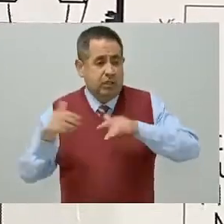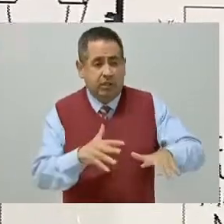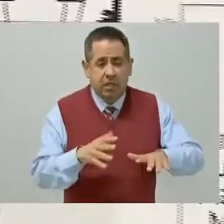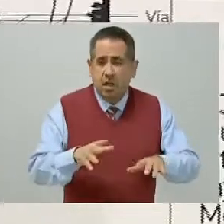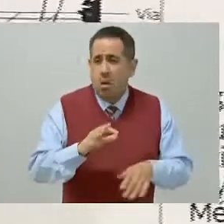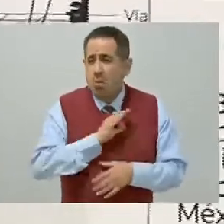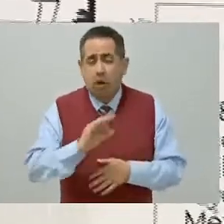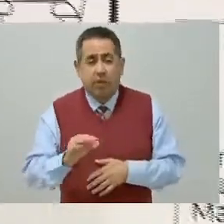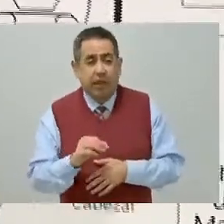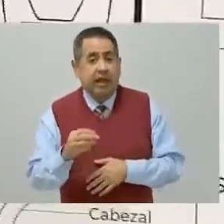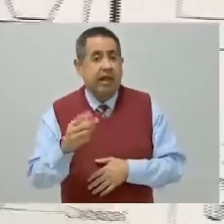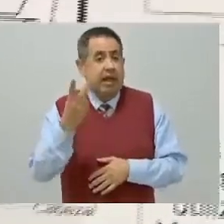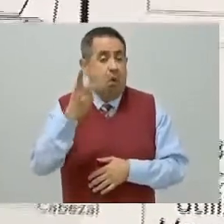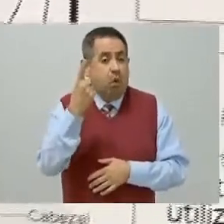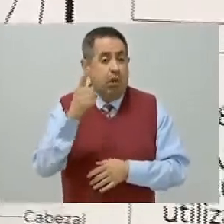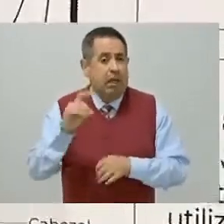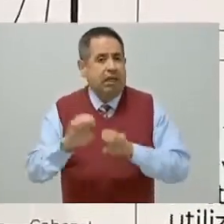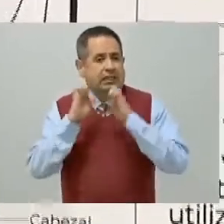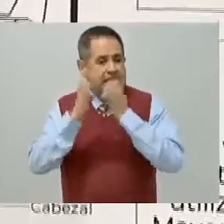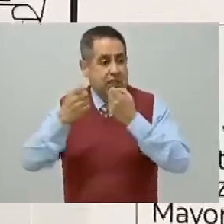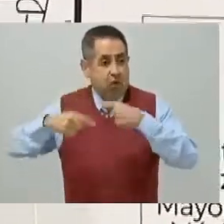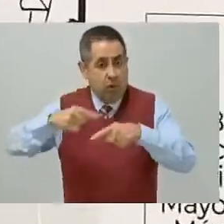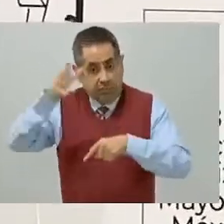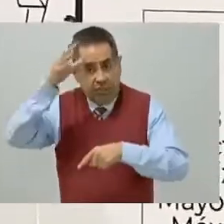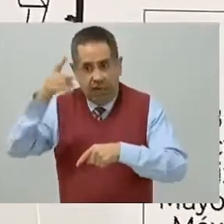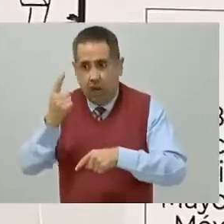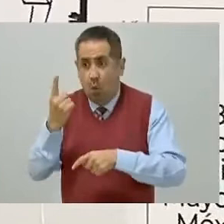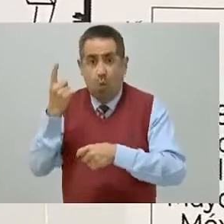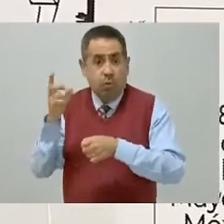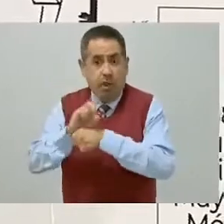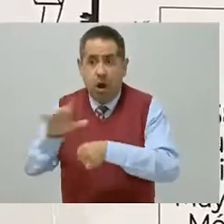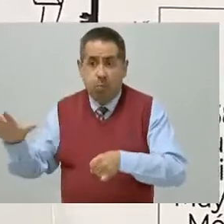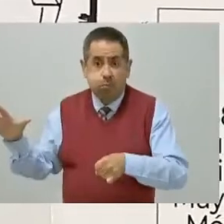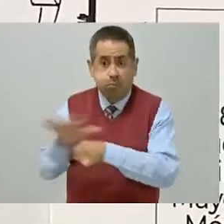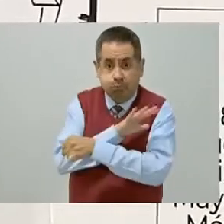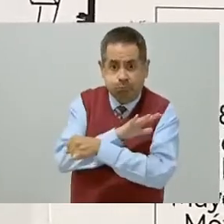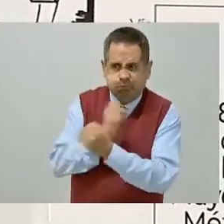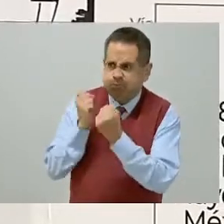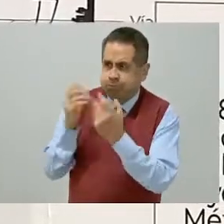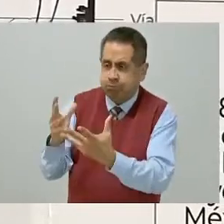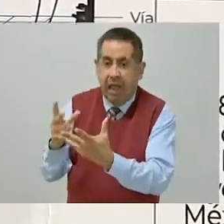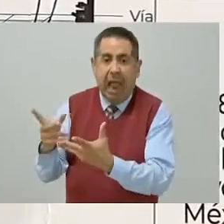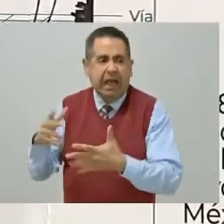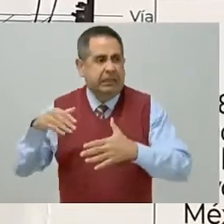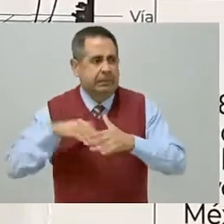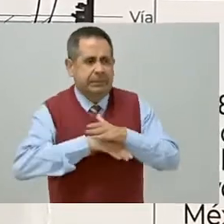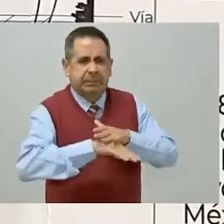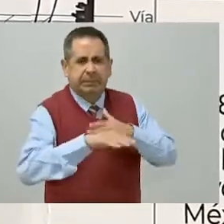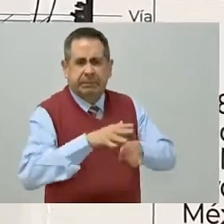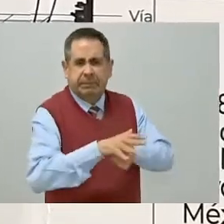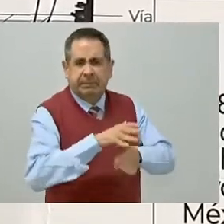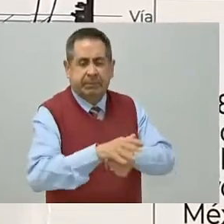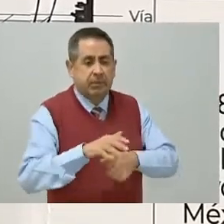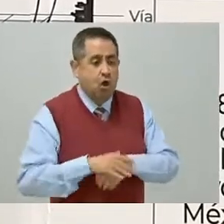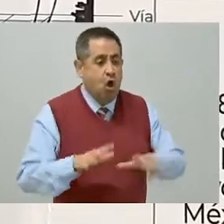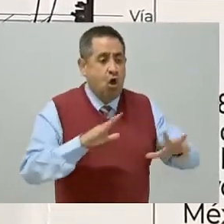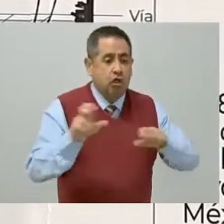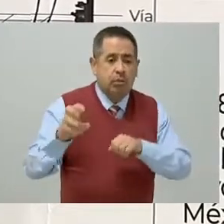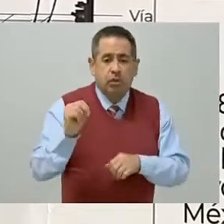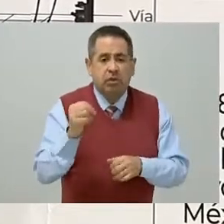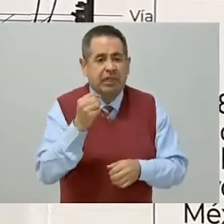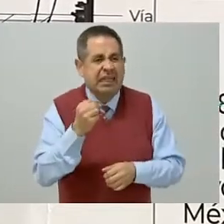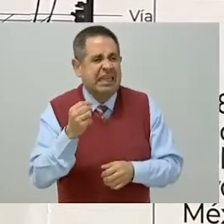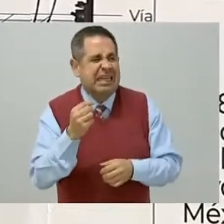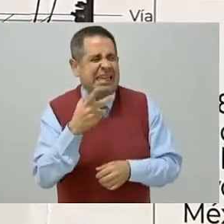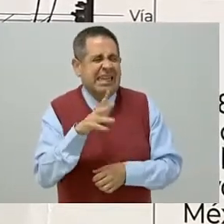tres veces el Estadio Azteca en un día, se usarán 809 mil 517 toneladas de